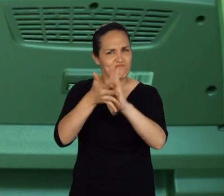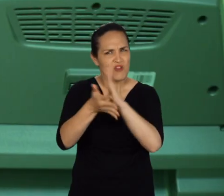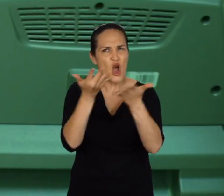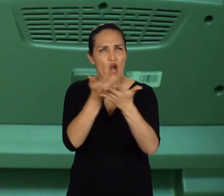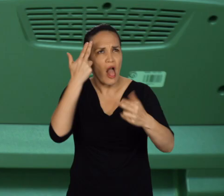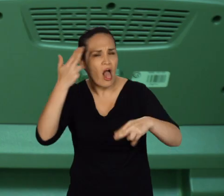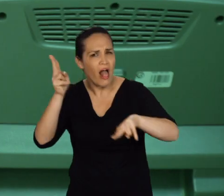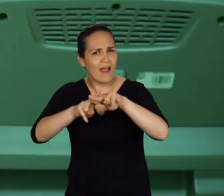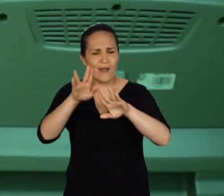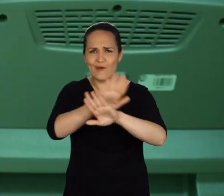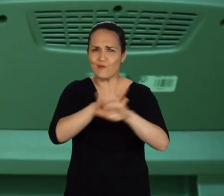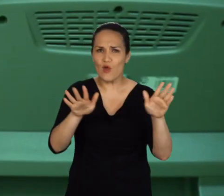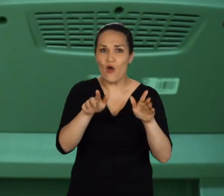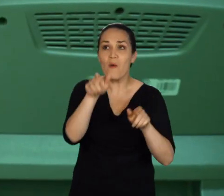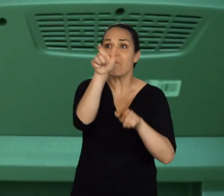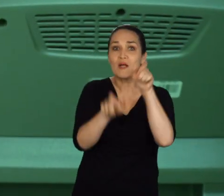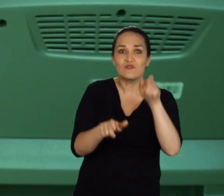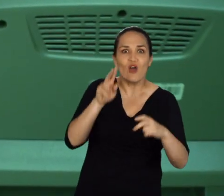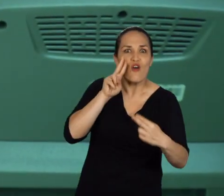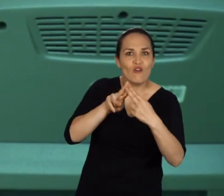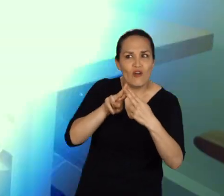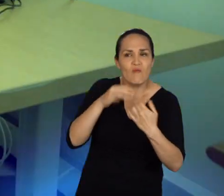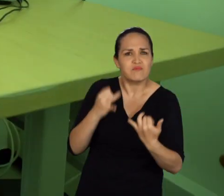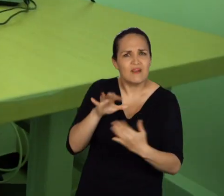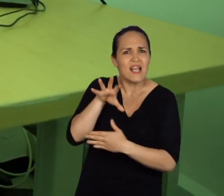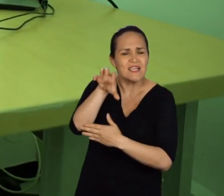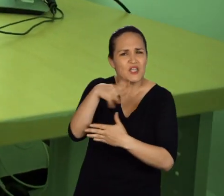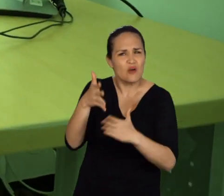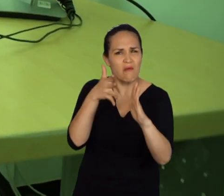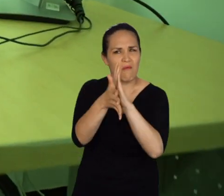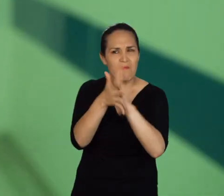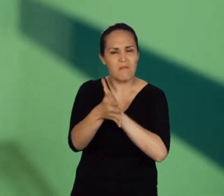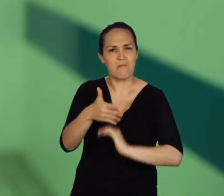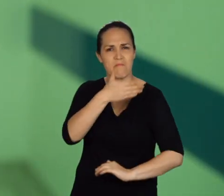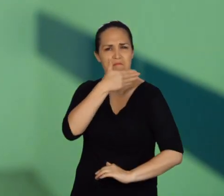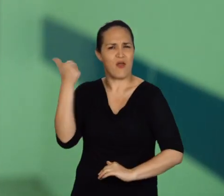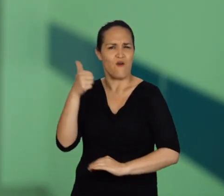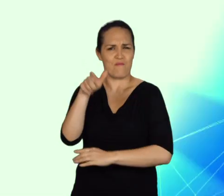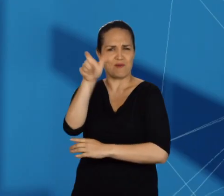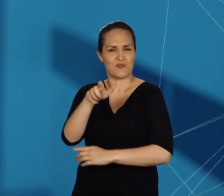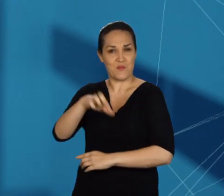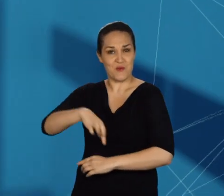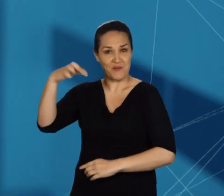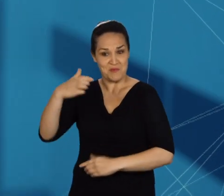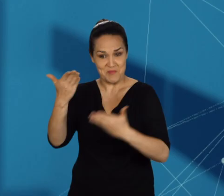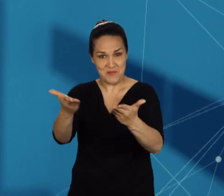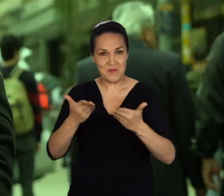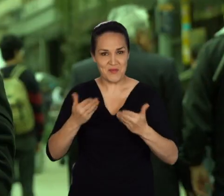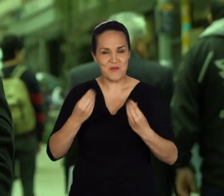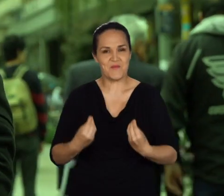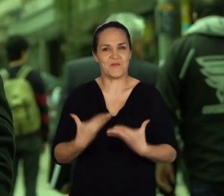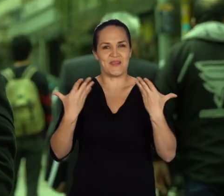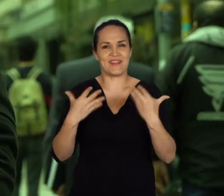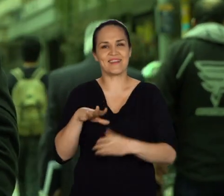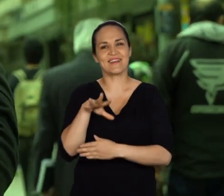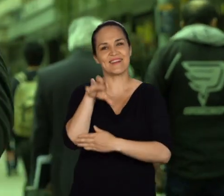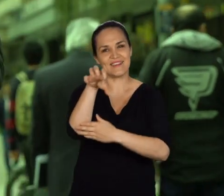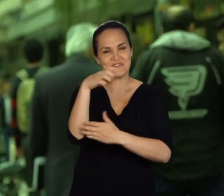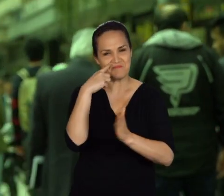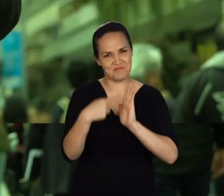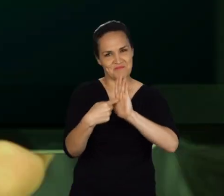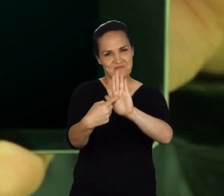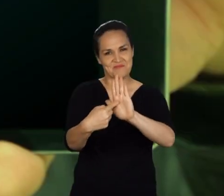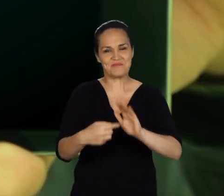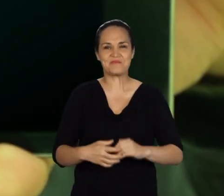historias de sobrevivientes y los avances de la ciencia en oncología. De la mano de los mejores expertos. Bienvenidos a Vida y Cáncer.